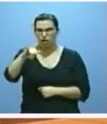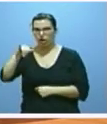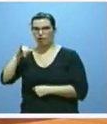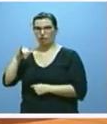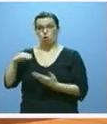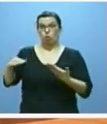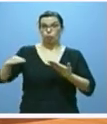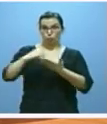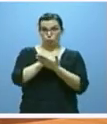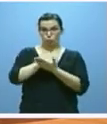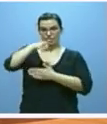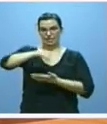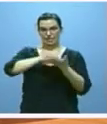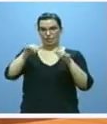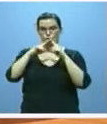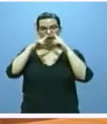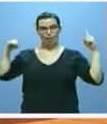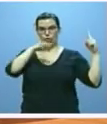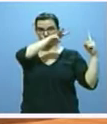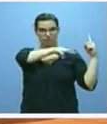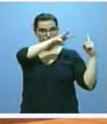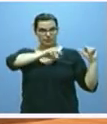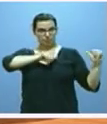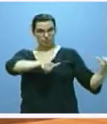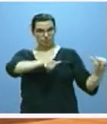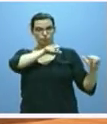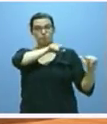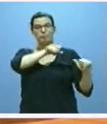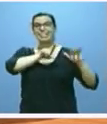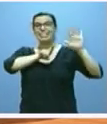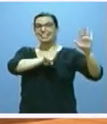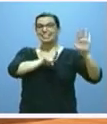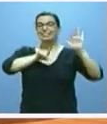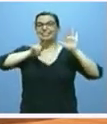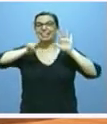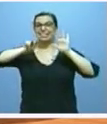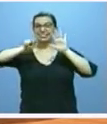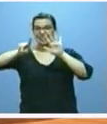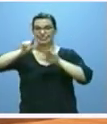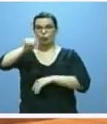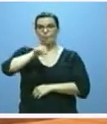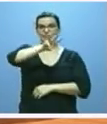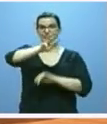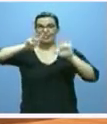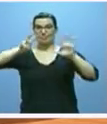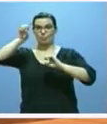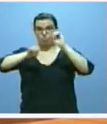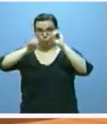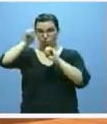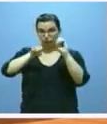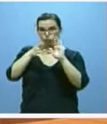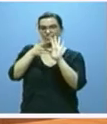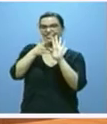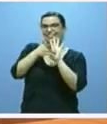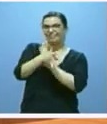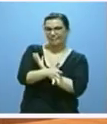comunidad en el primer trimestre de 2017, el 76-37%, esto es tres,